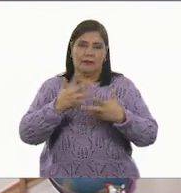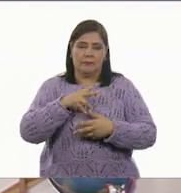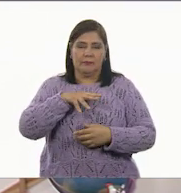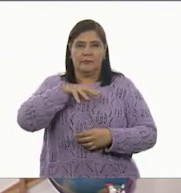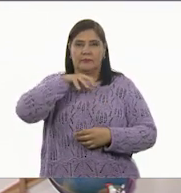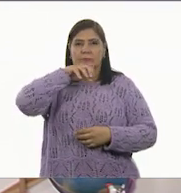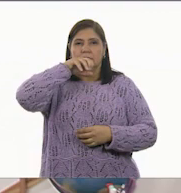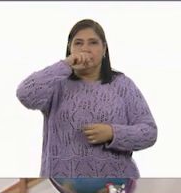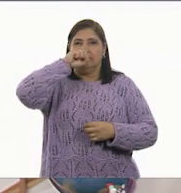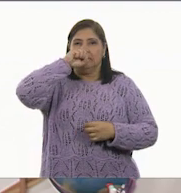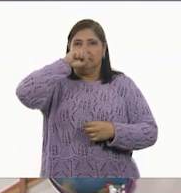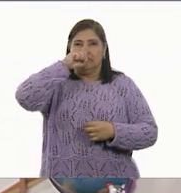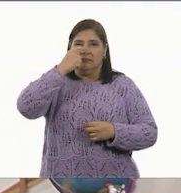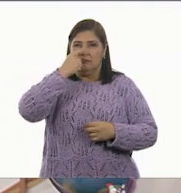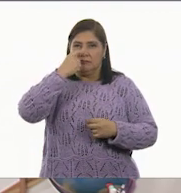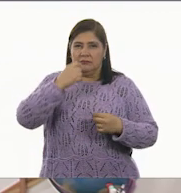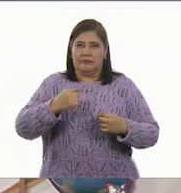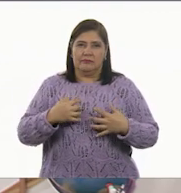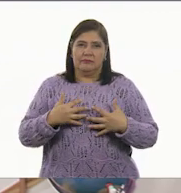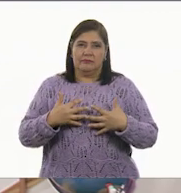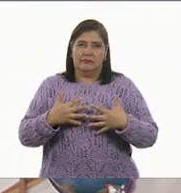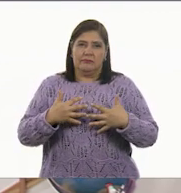Inhala por la nariz.